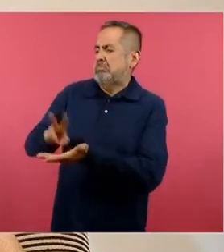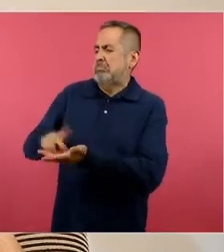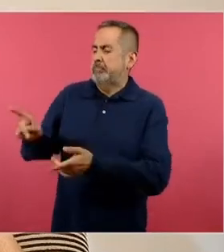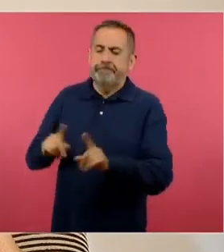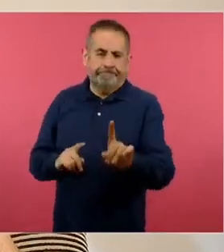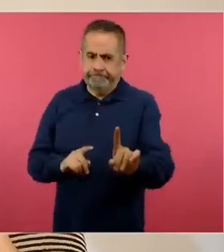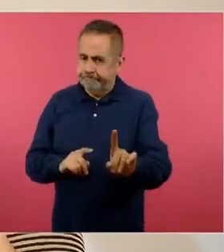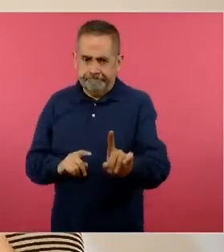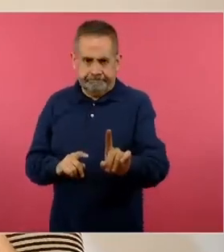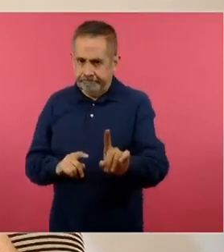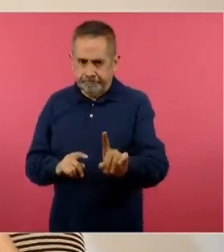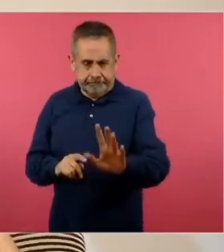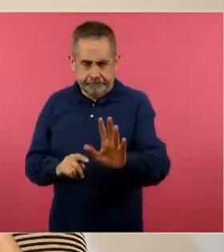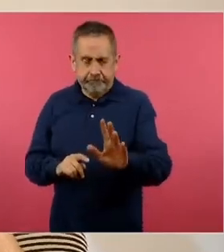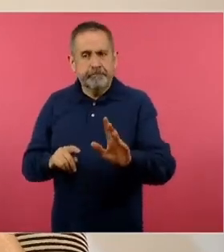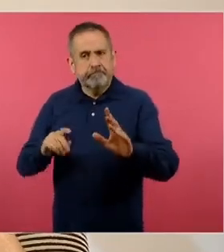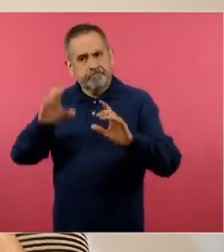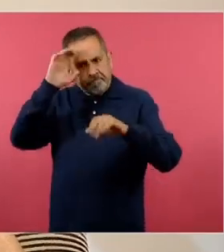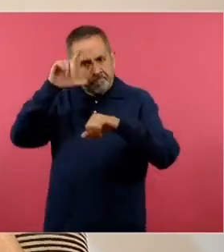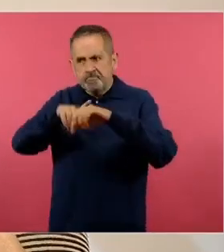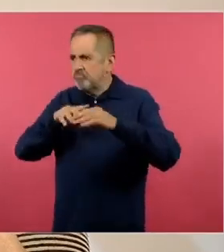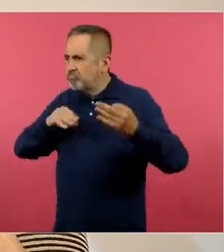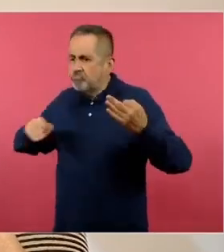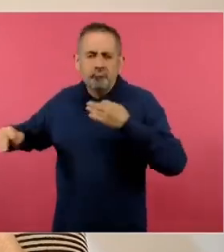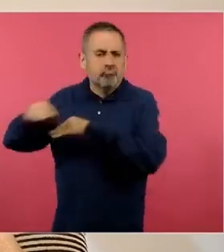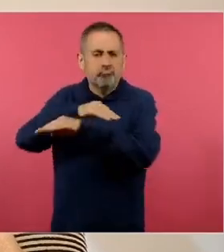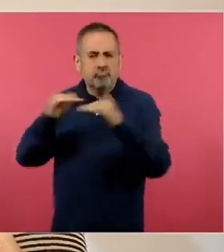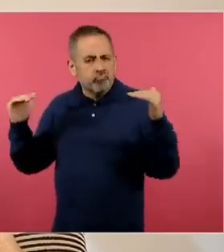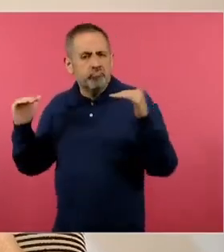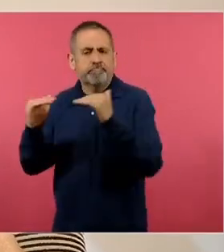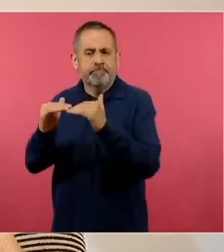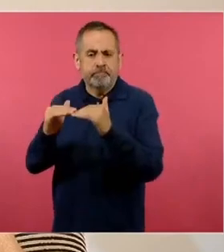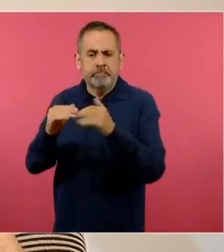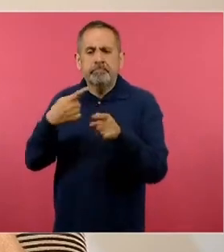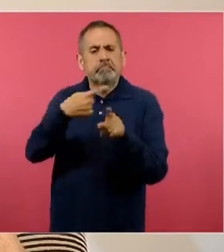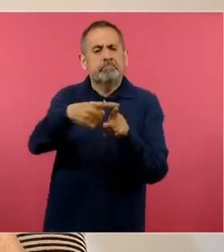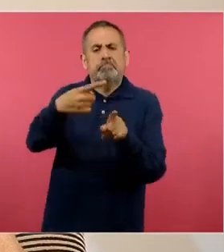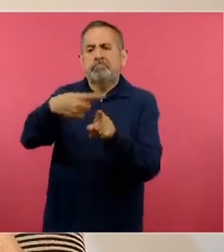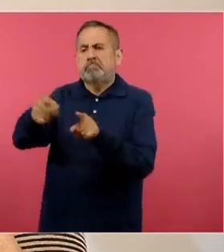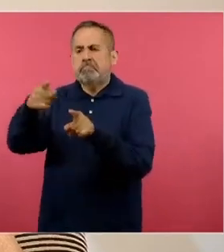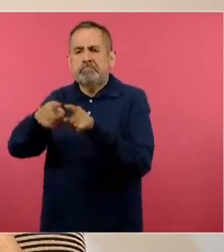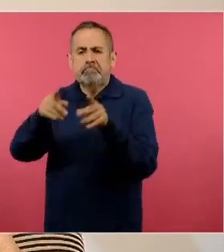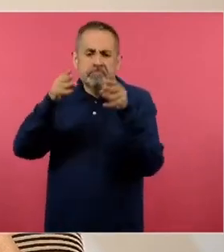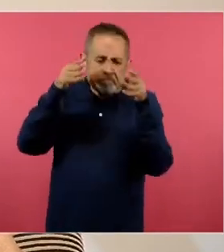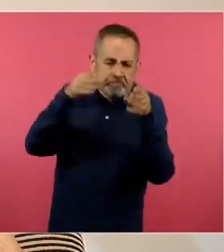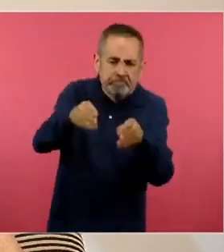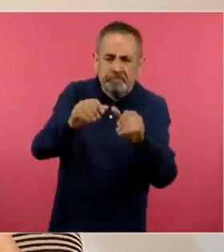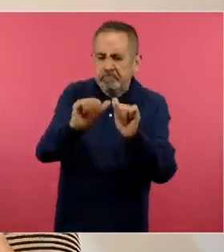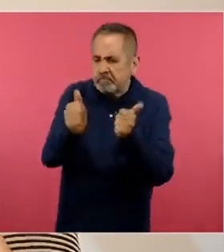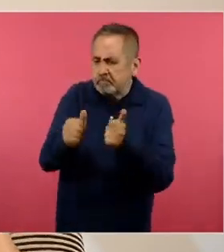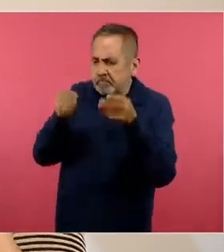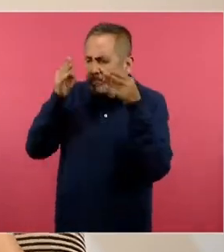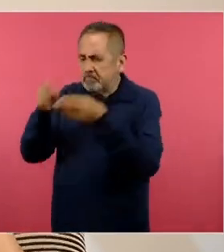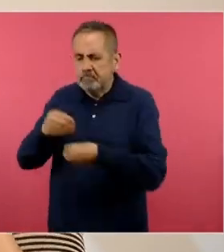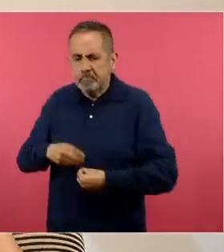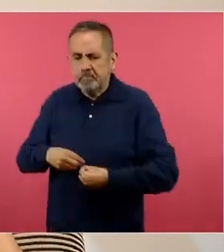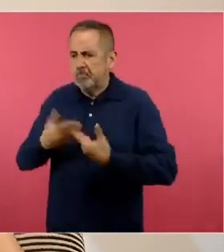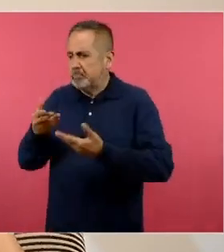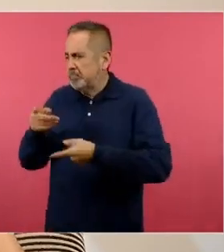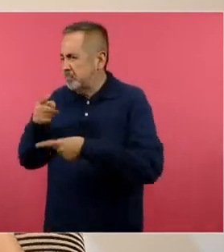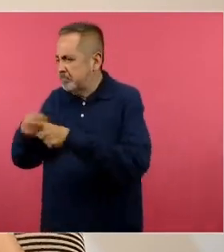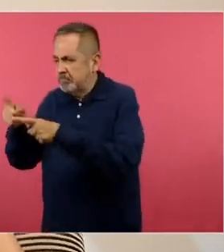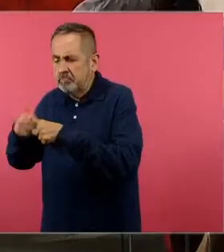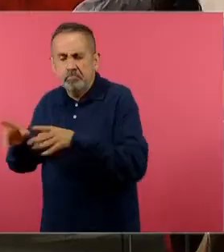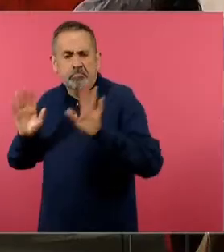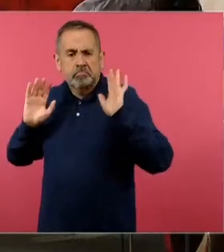trabajar distintas corrientes distintas formas de entender el arte en este caso la poesía pues por supuesto